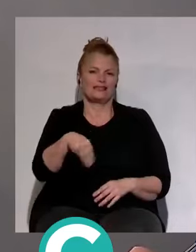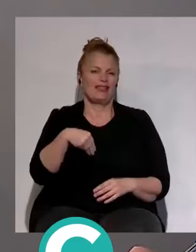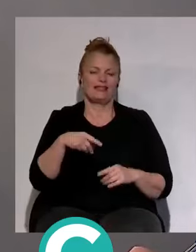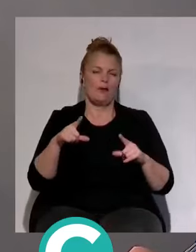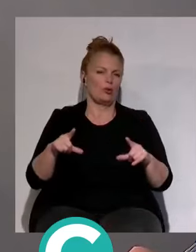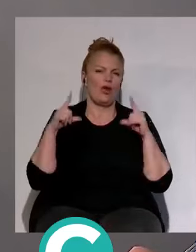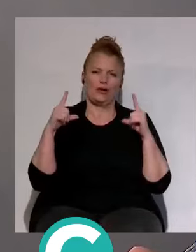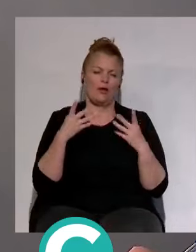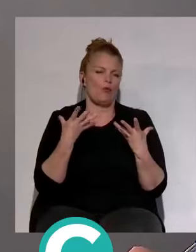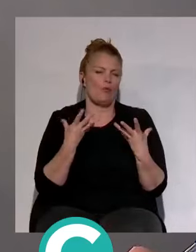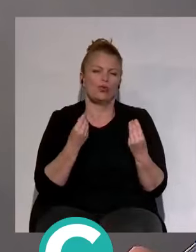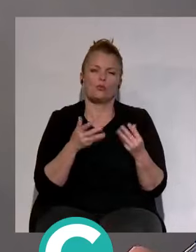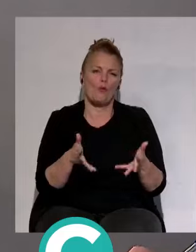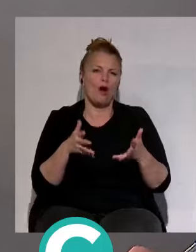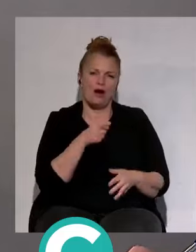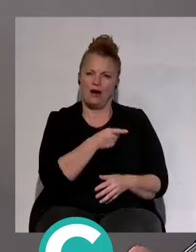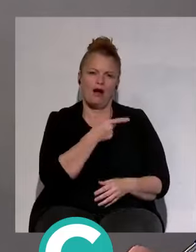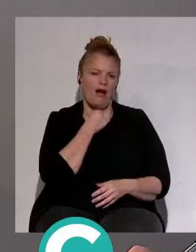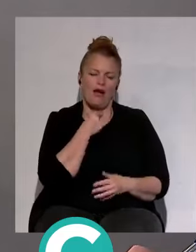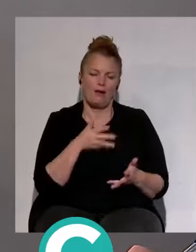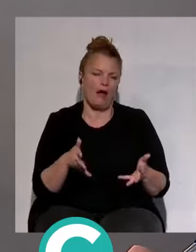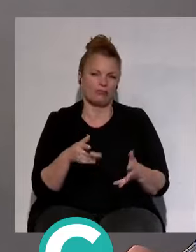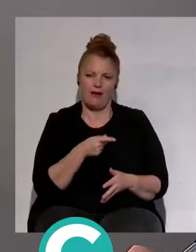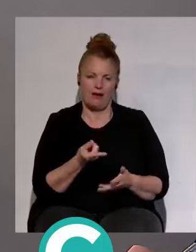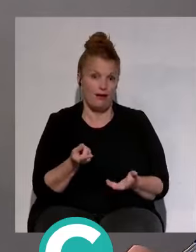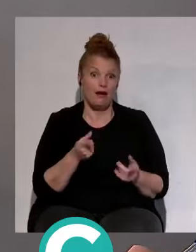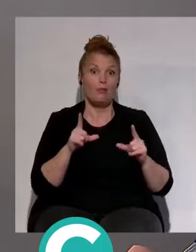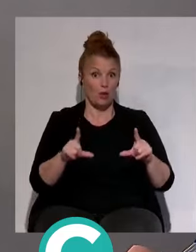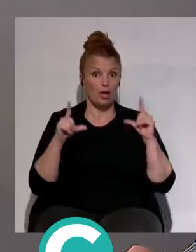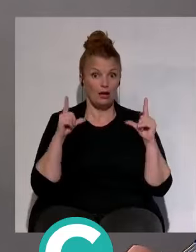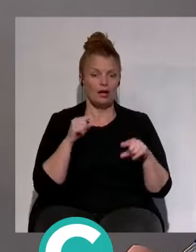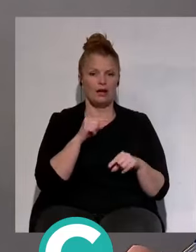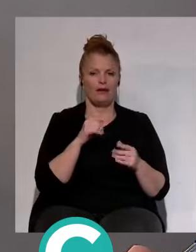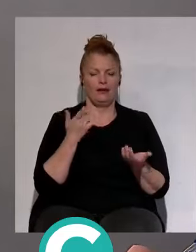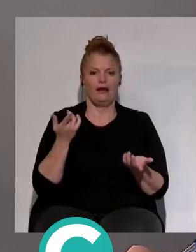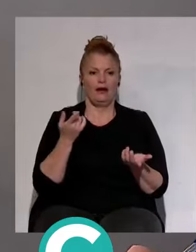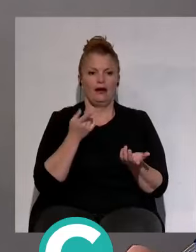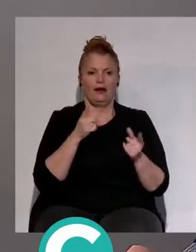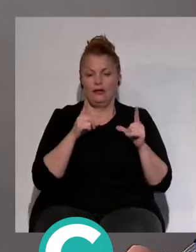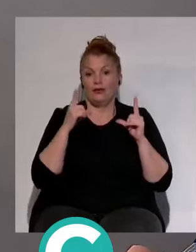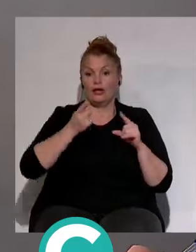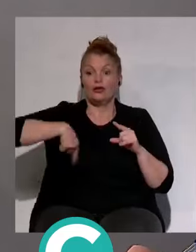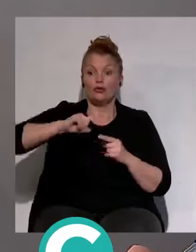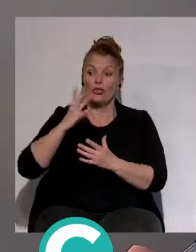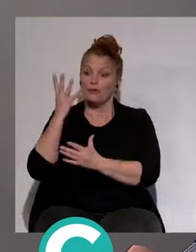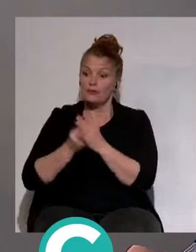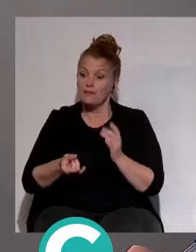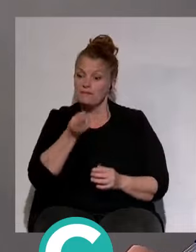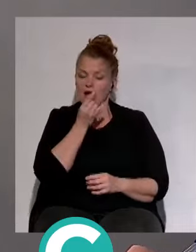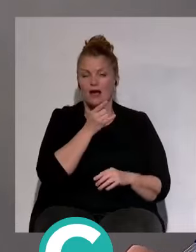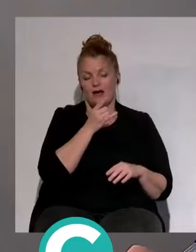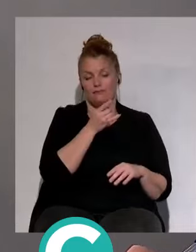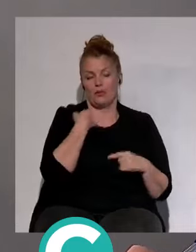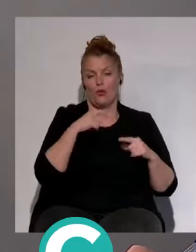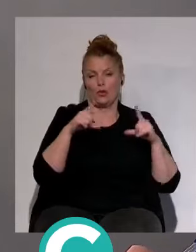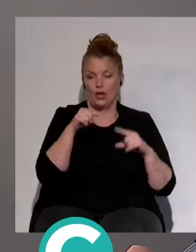Manuel Vizcaíno es muy protagonista y de hecho es el protagonista de todo lo que nos pasa. Pero bueno, el resultado es